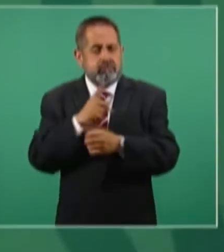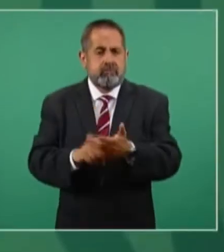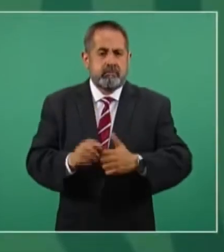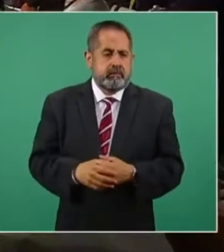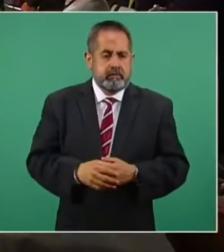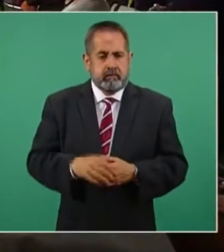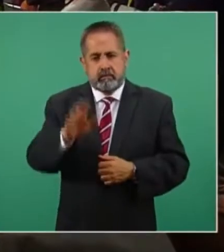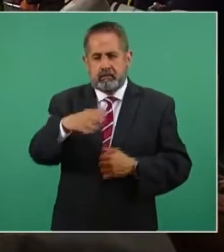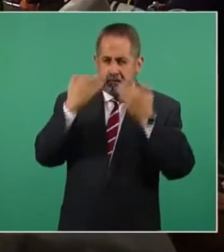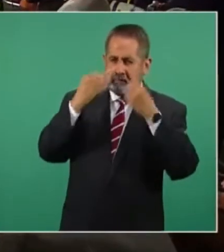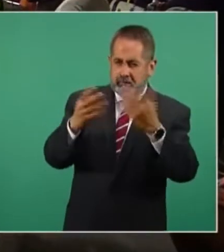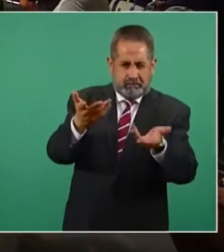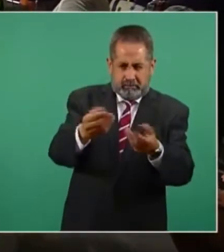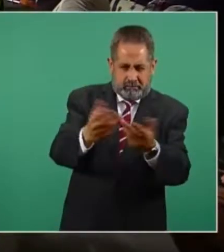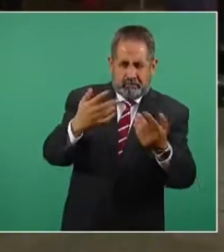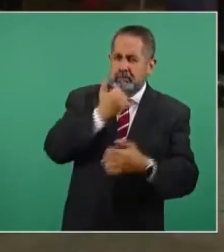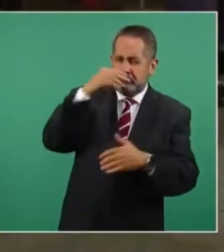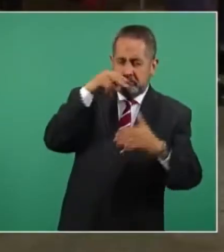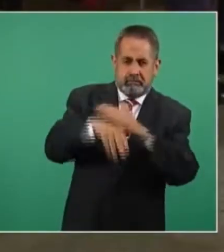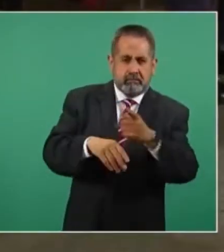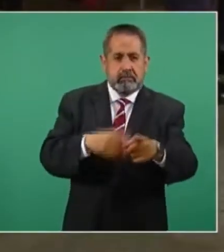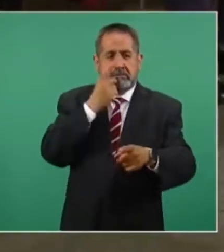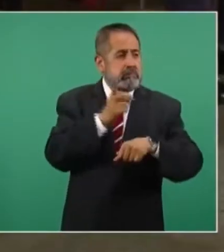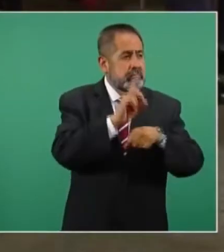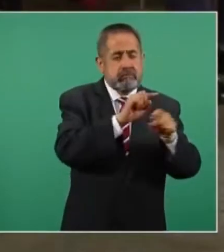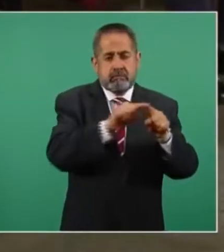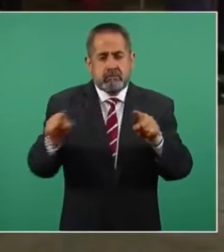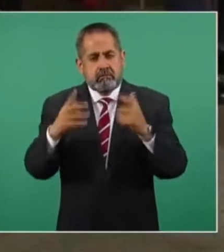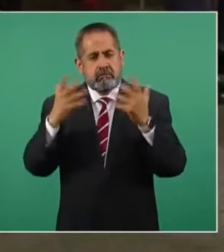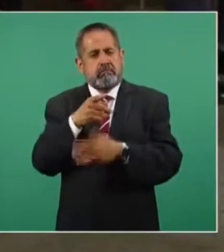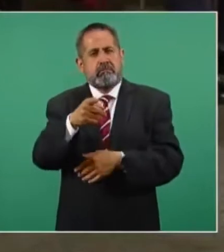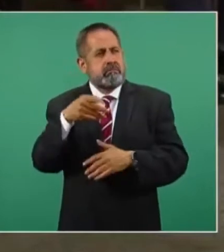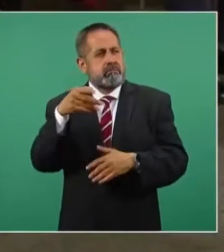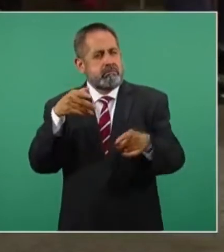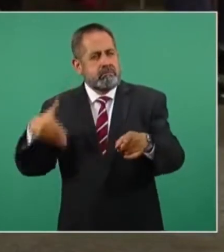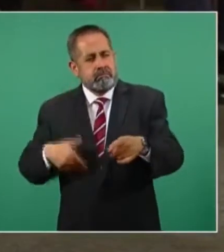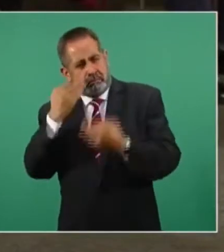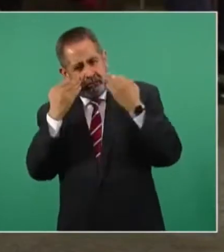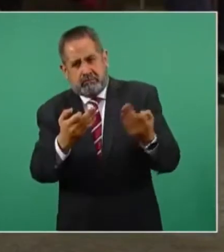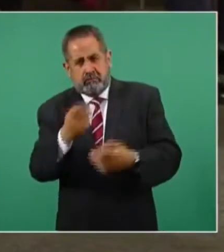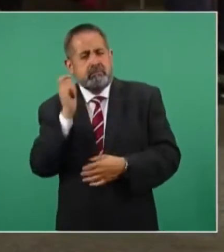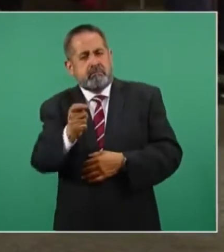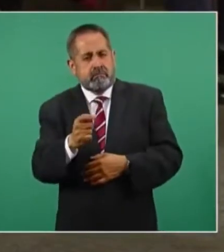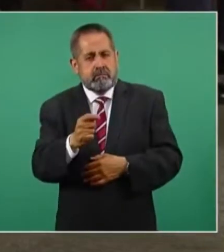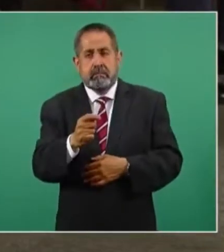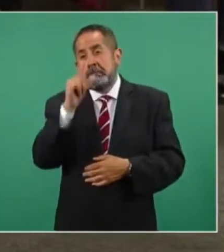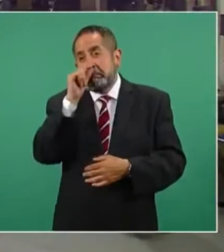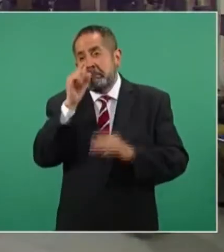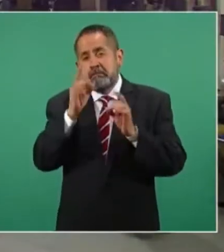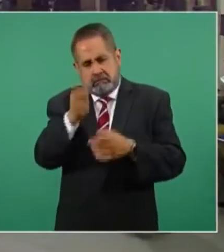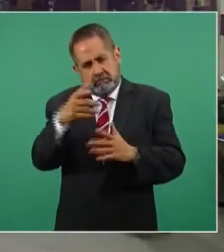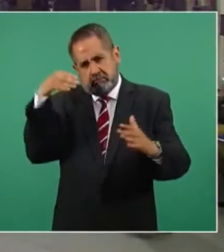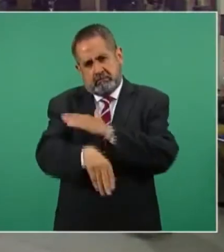Pero no es evidente la falla. Habla usted de revisiones, incluso diarias. Pero a la luz de este accidente no podría señalar que es una falla, un fracaso.